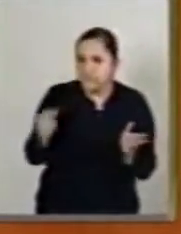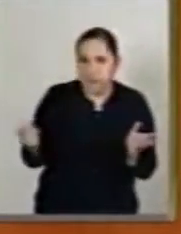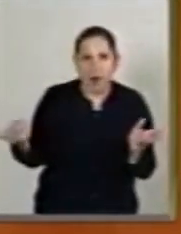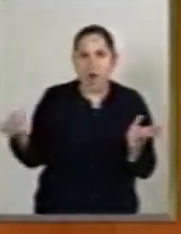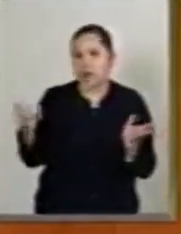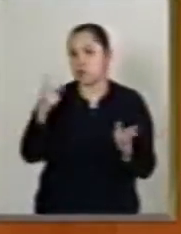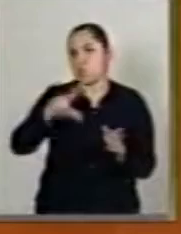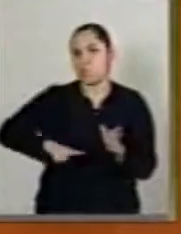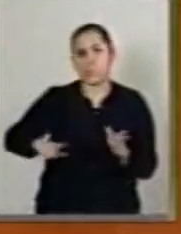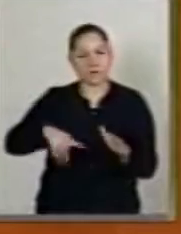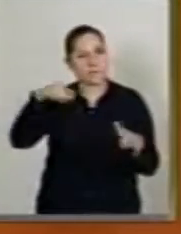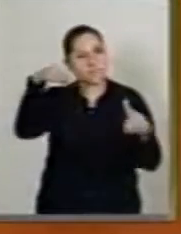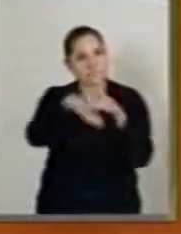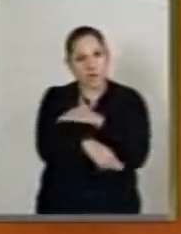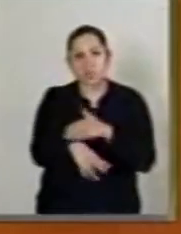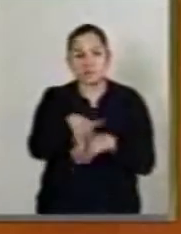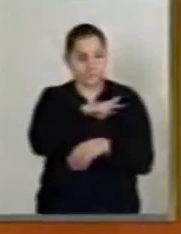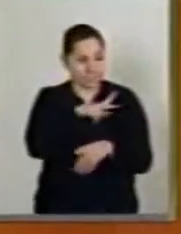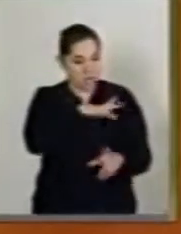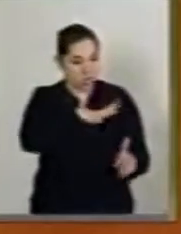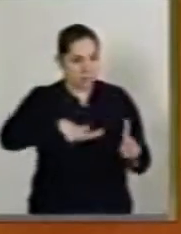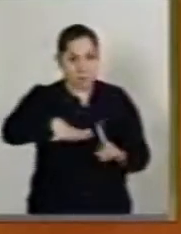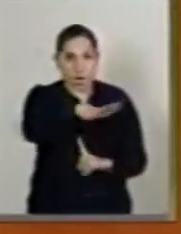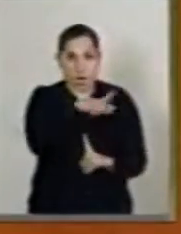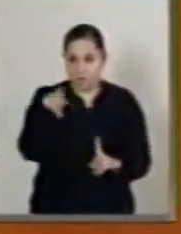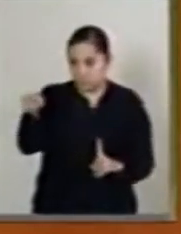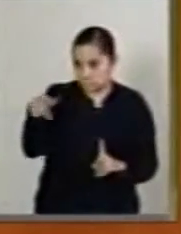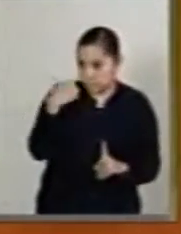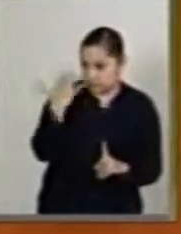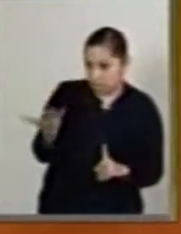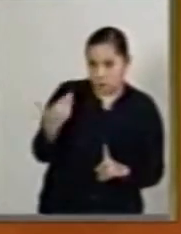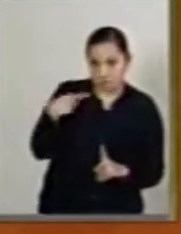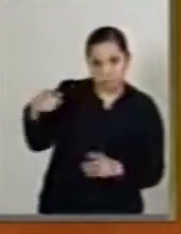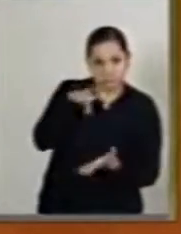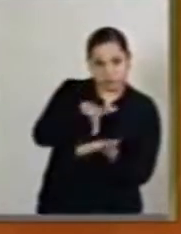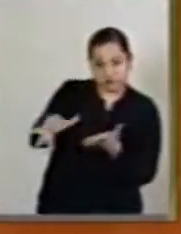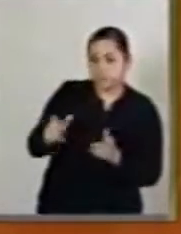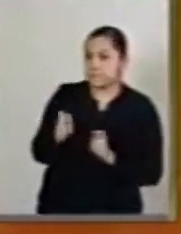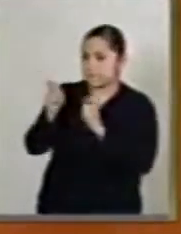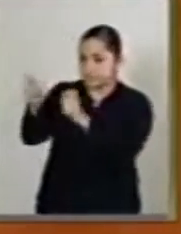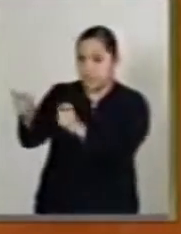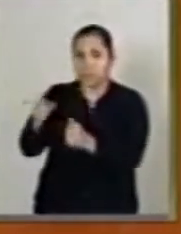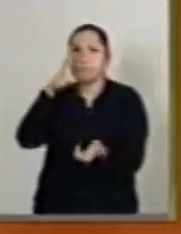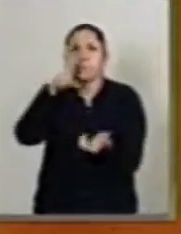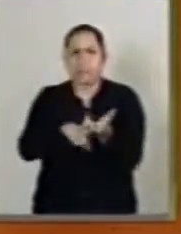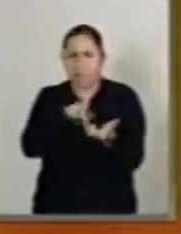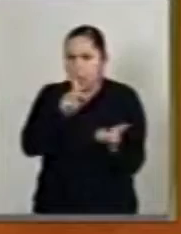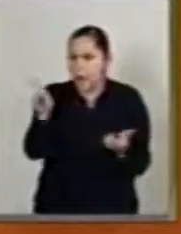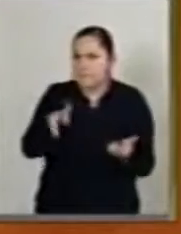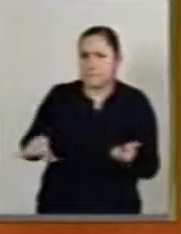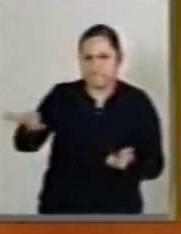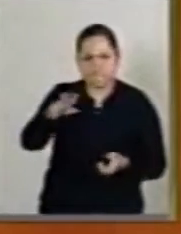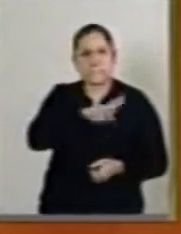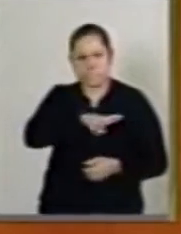de instituciones extractivas y de intereses particulares. Hay corrupción en la iniciativa privada, por supuesto que la hay.